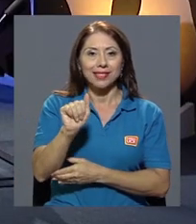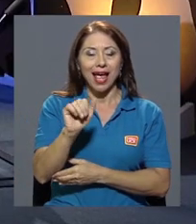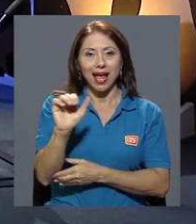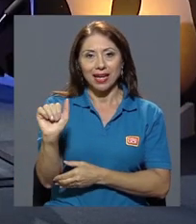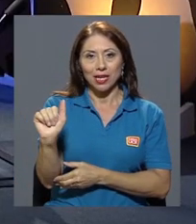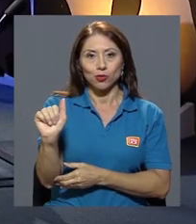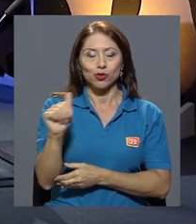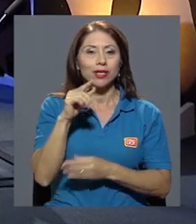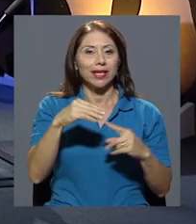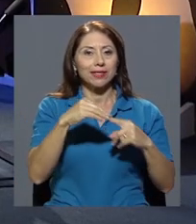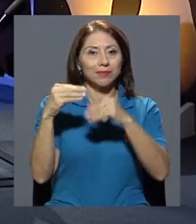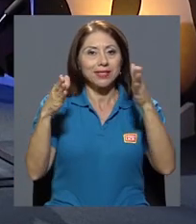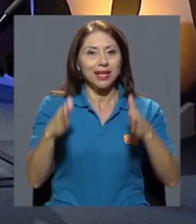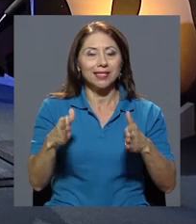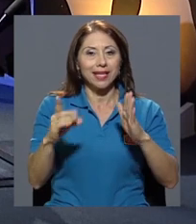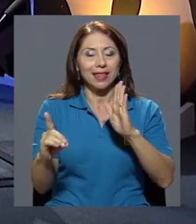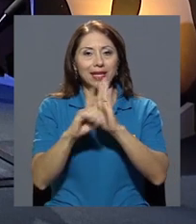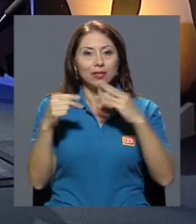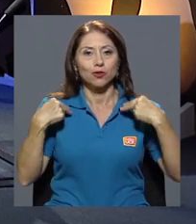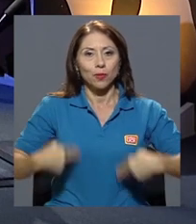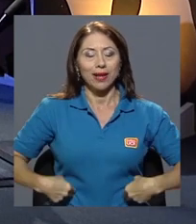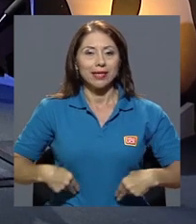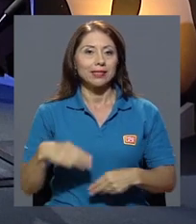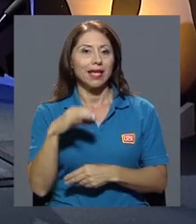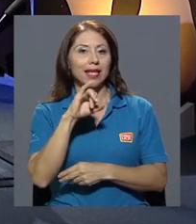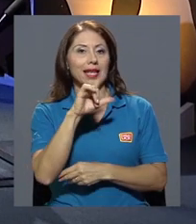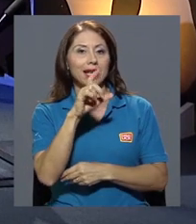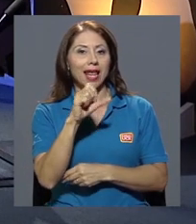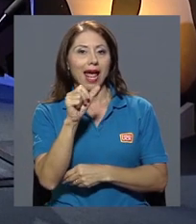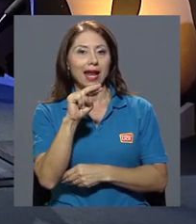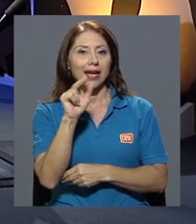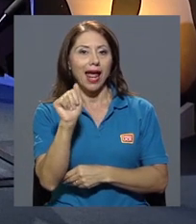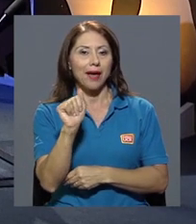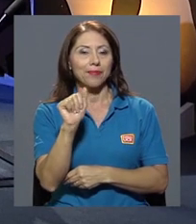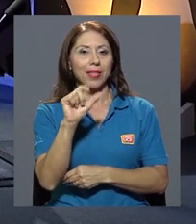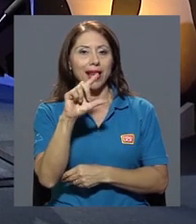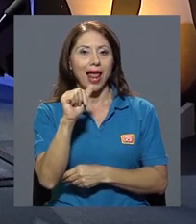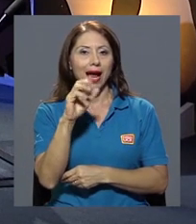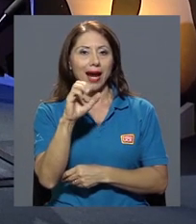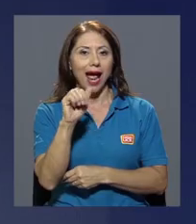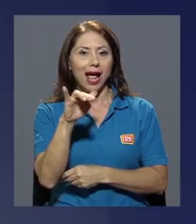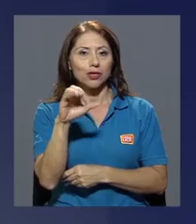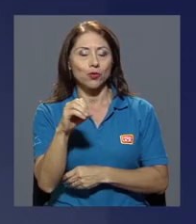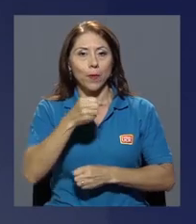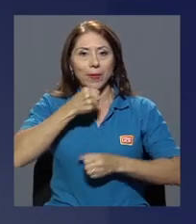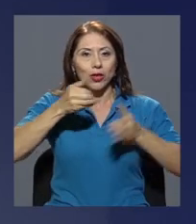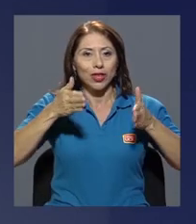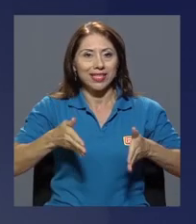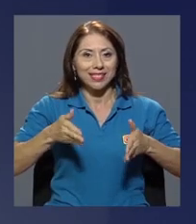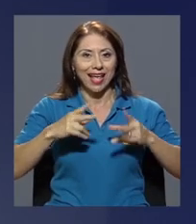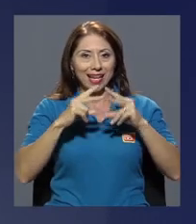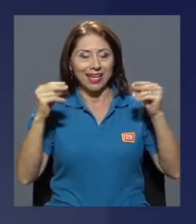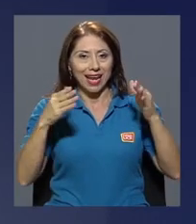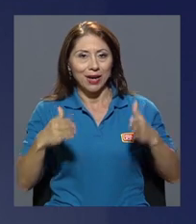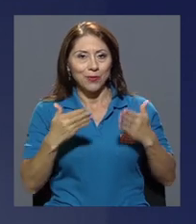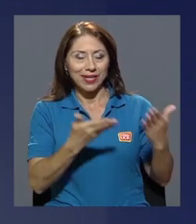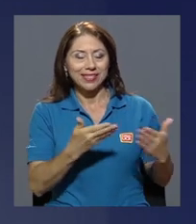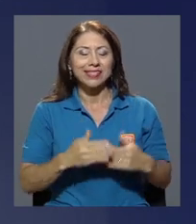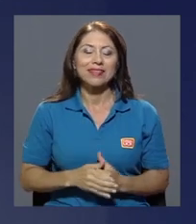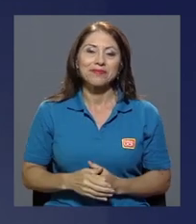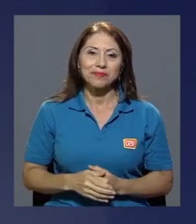Aguiluz, especialista en derechos humanos, y a doña Ileana Lacayo, periodista, casualmente periodista nicaragüense.